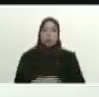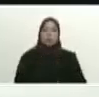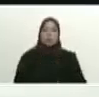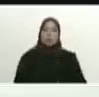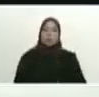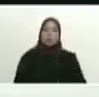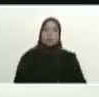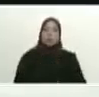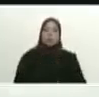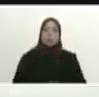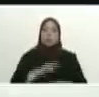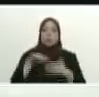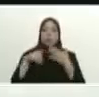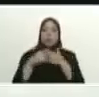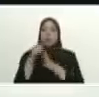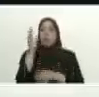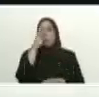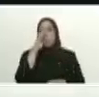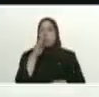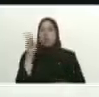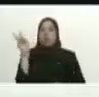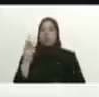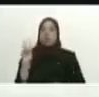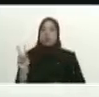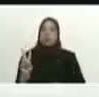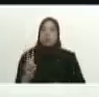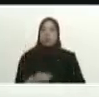amazónicos Brasil y Venezuela